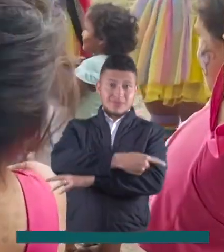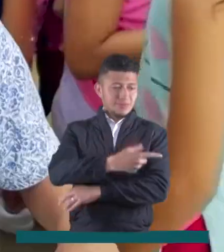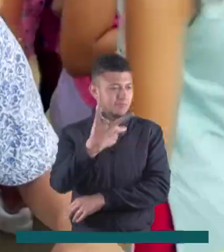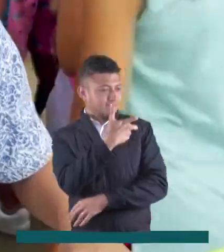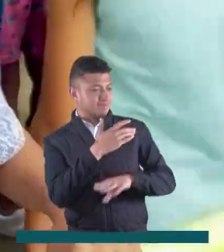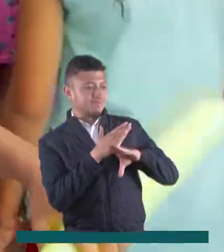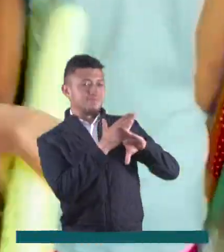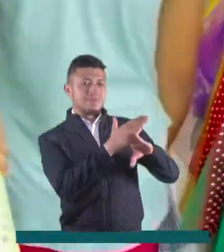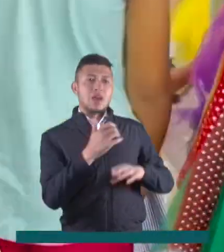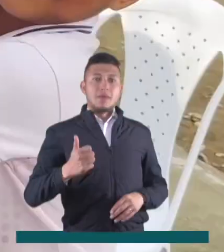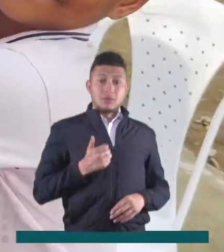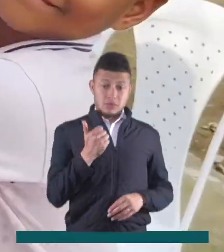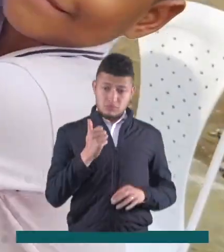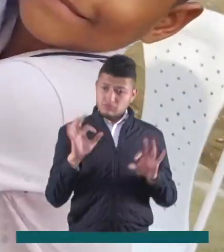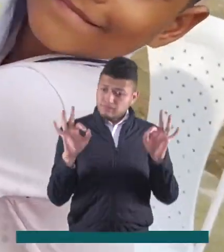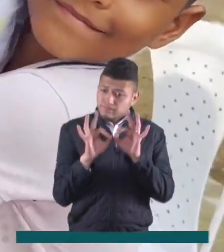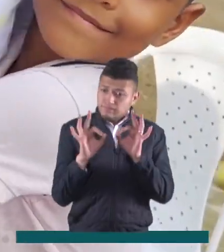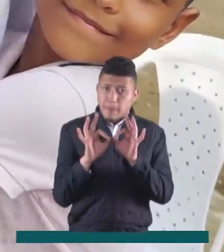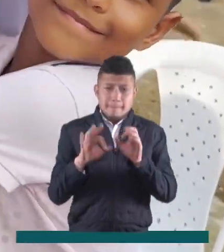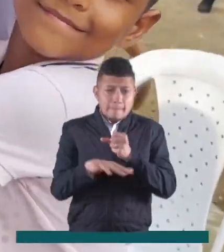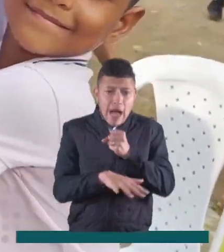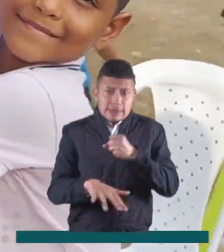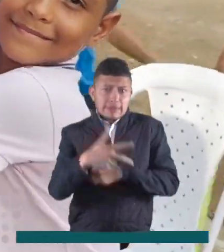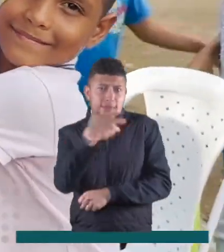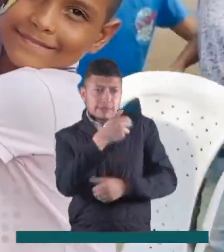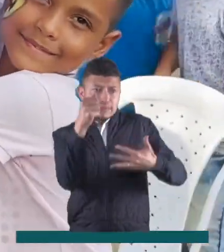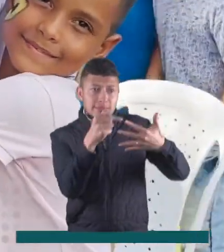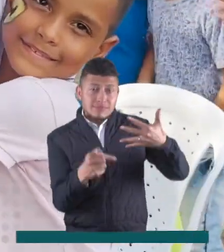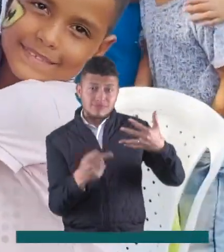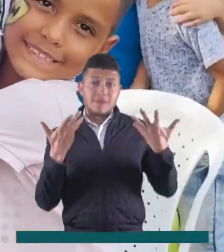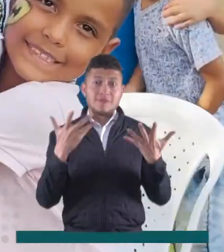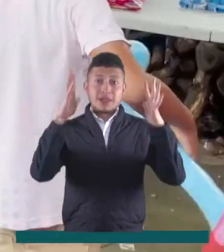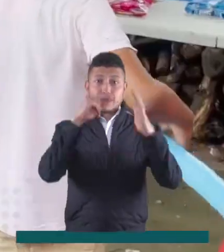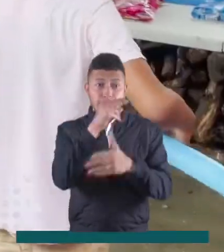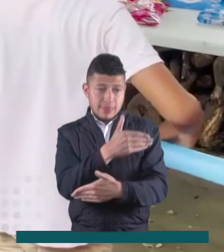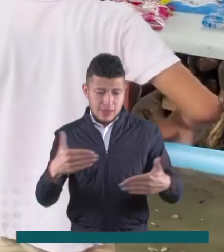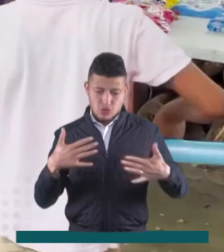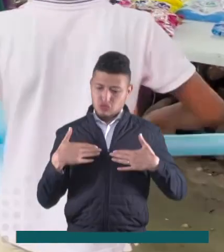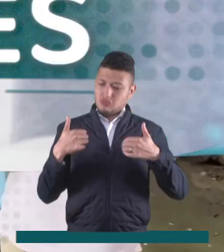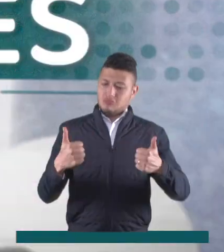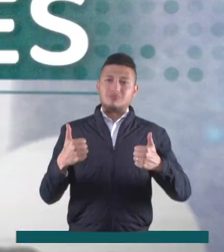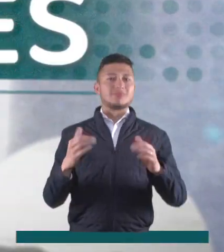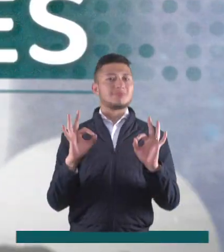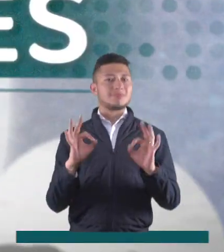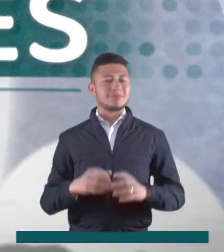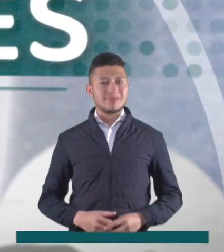vacunación para completar su esquema básico. La fiesta de los niños también es saludable.